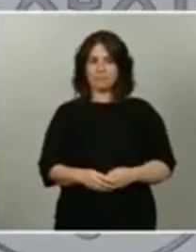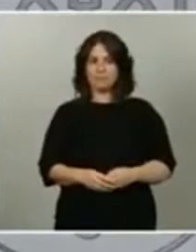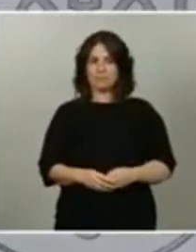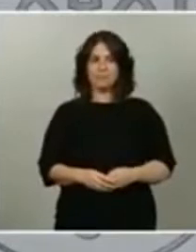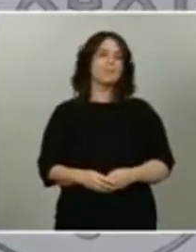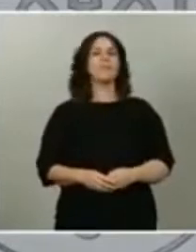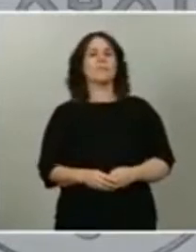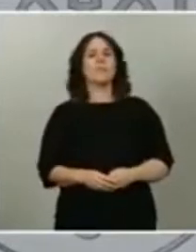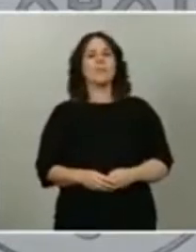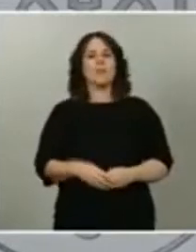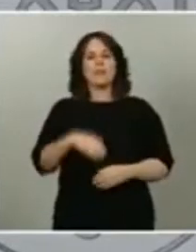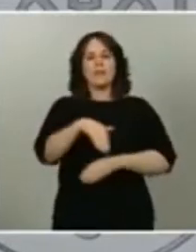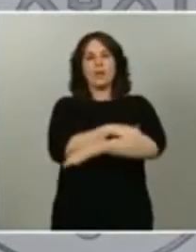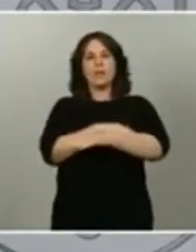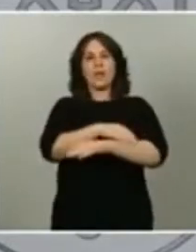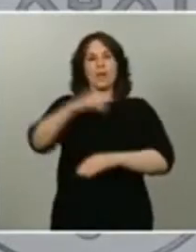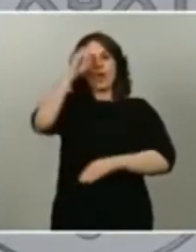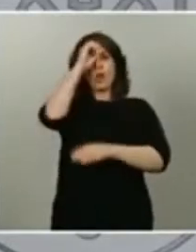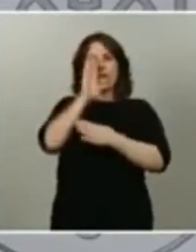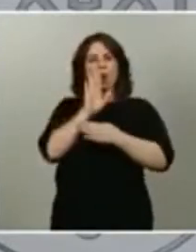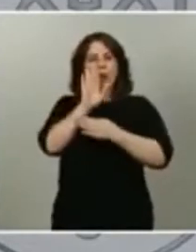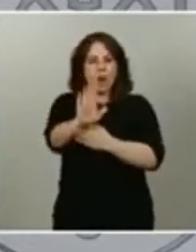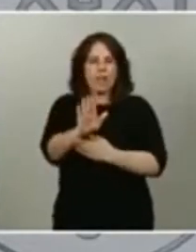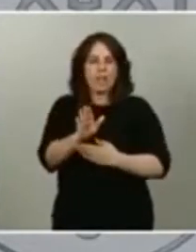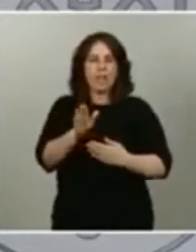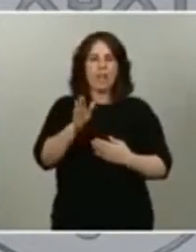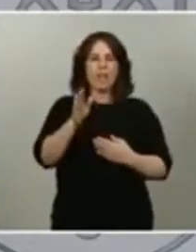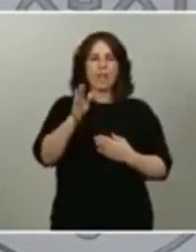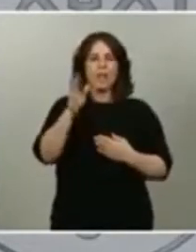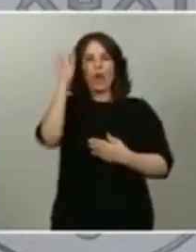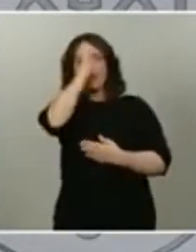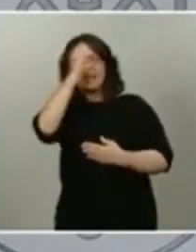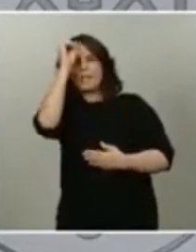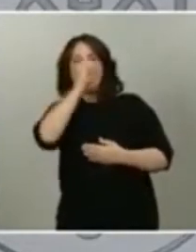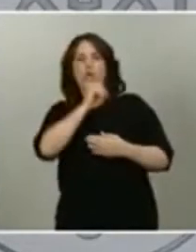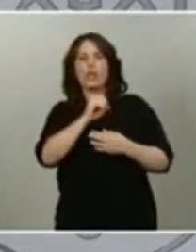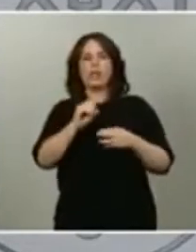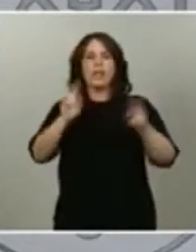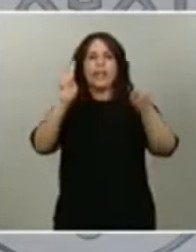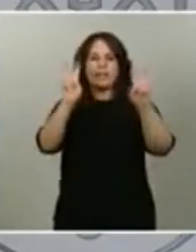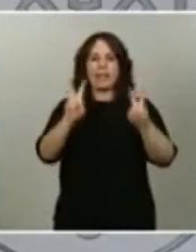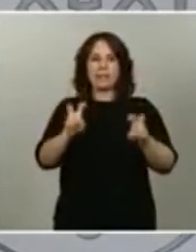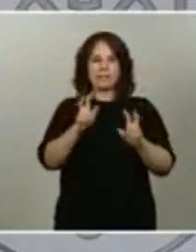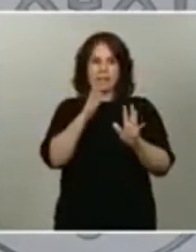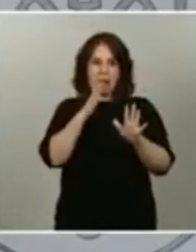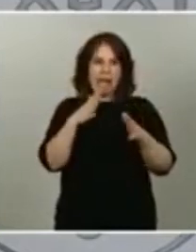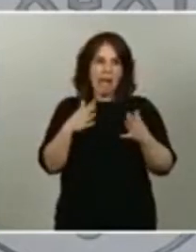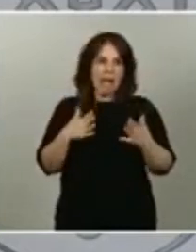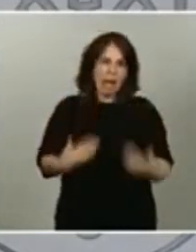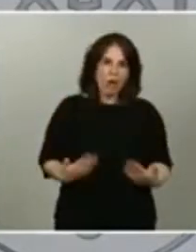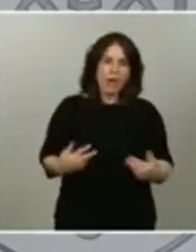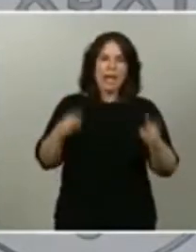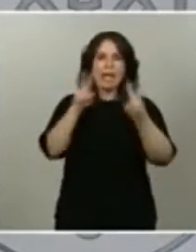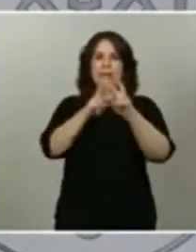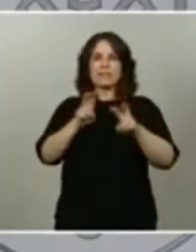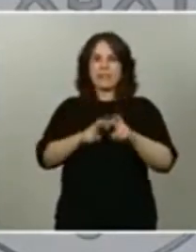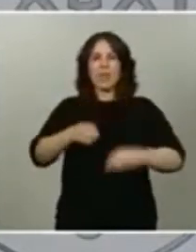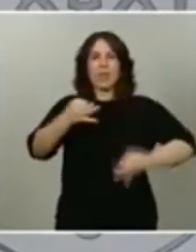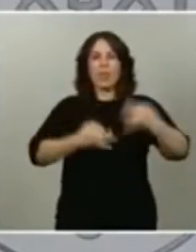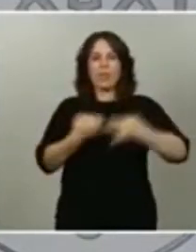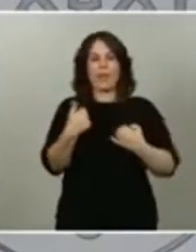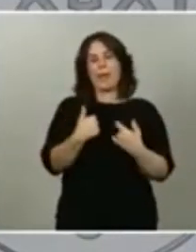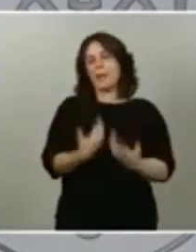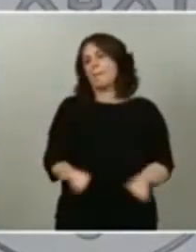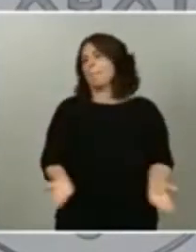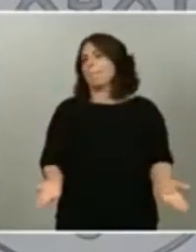el Ejecutivo sobre materias o asuntos que están en este momento en investigación judicial. Le correspondan